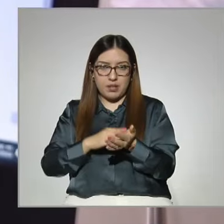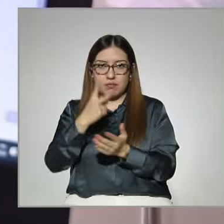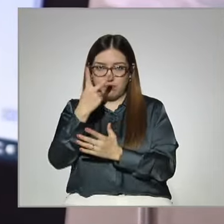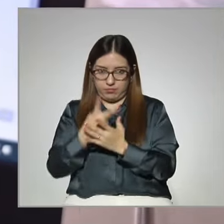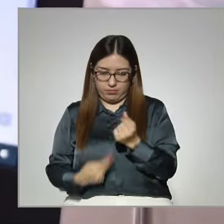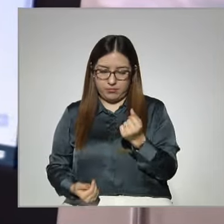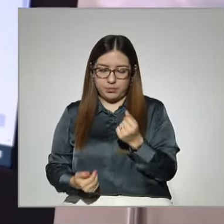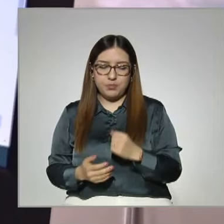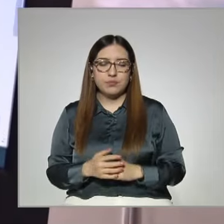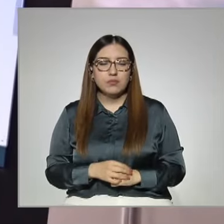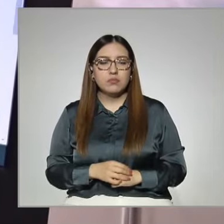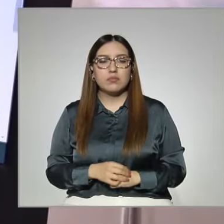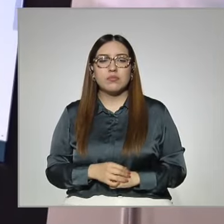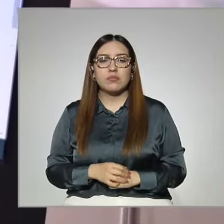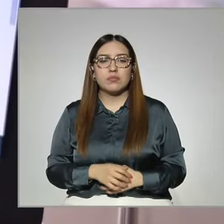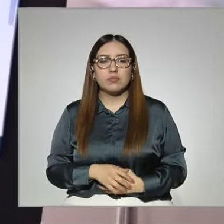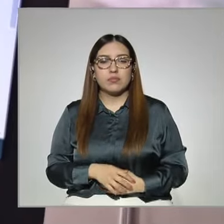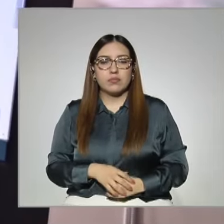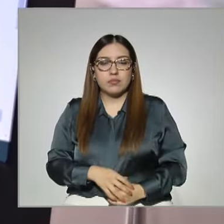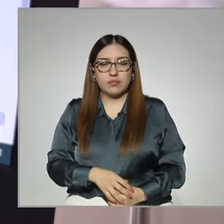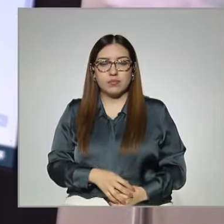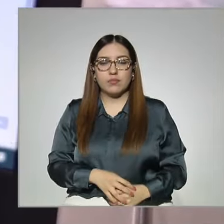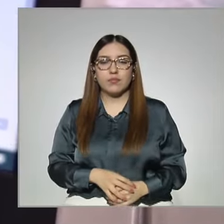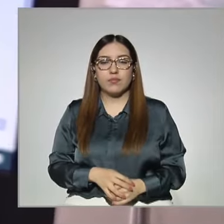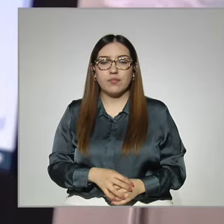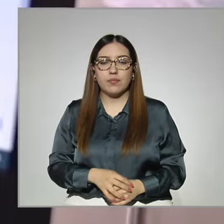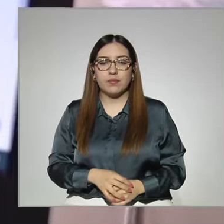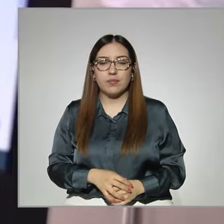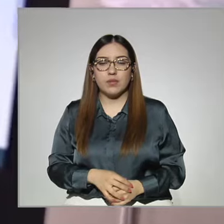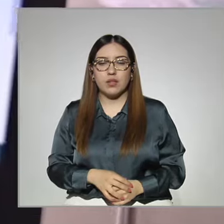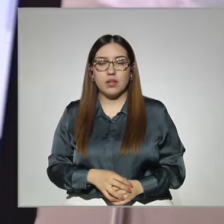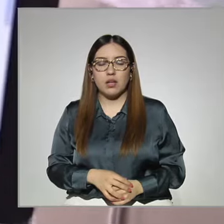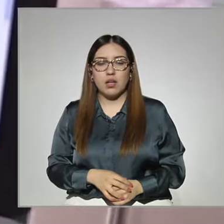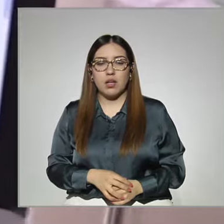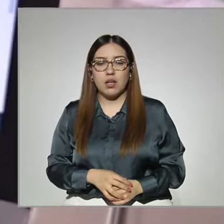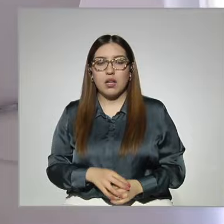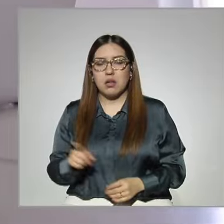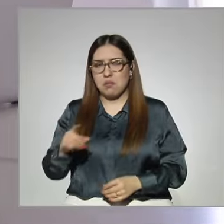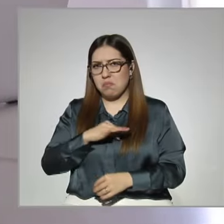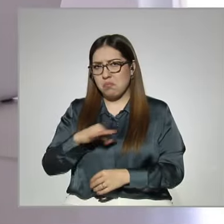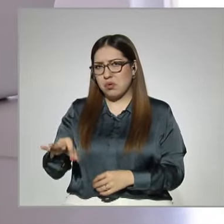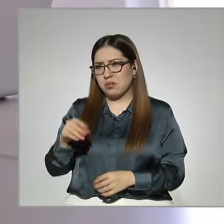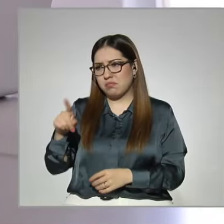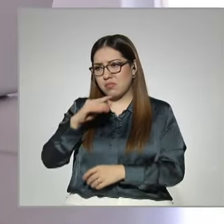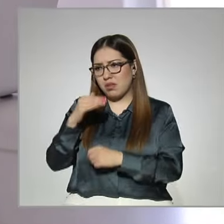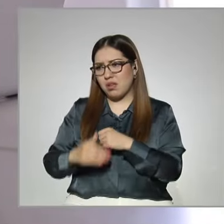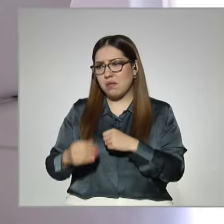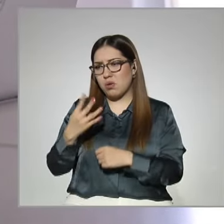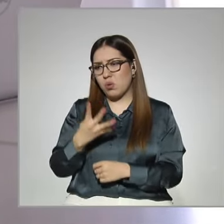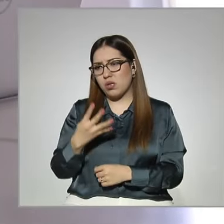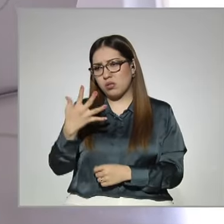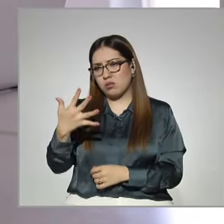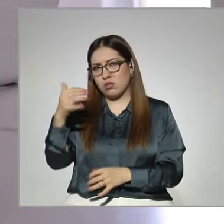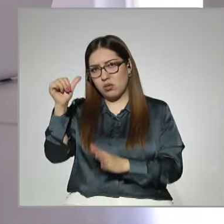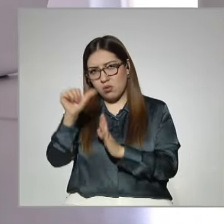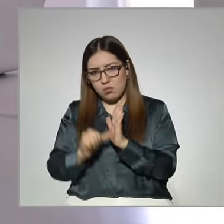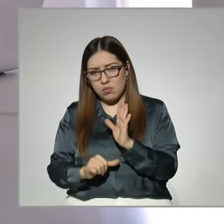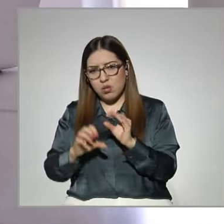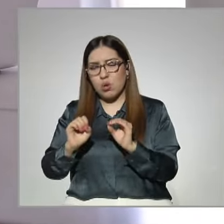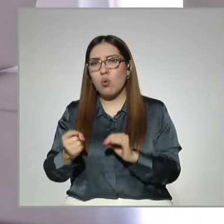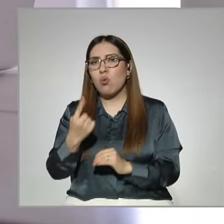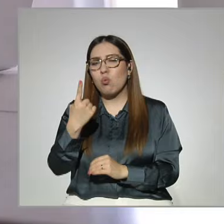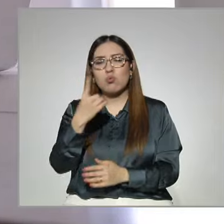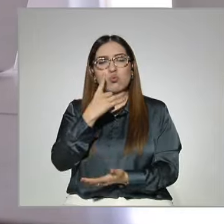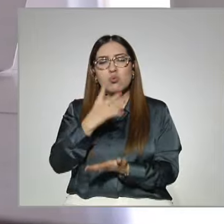Entonces, por ejemplo, hay opciones que te dan, bueno, puedes terminarla en cuatro o cinco meses o puedes terminarla en un solo